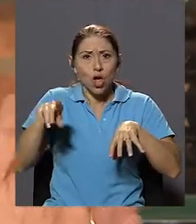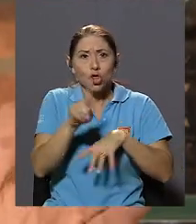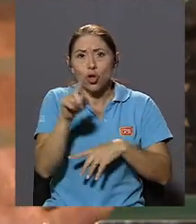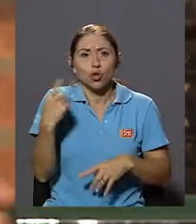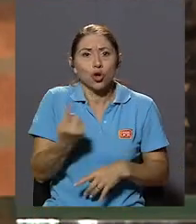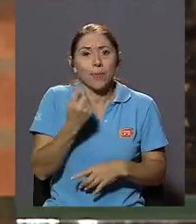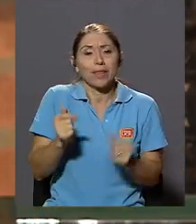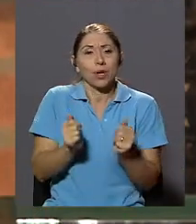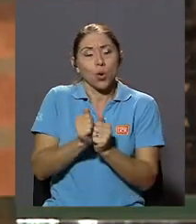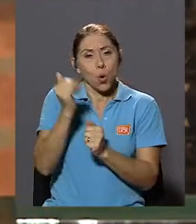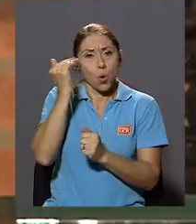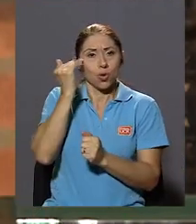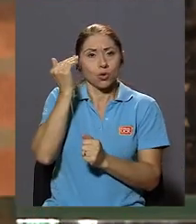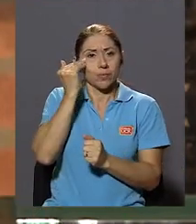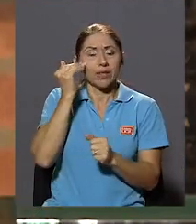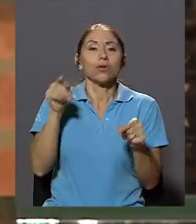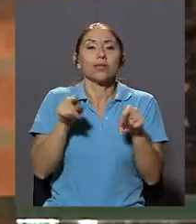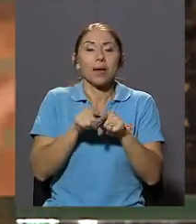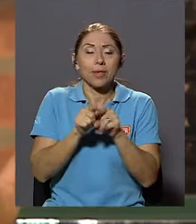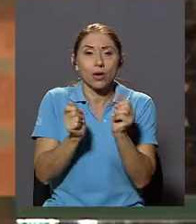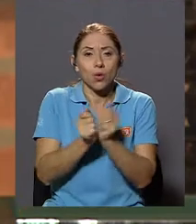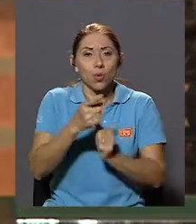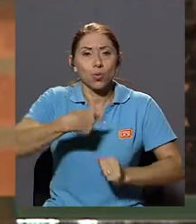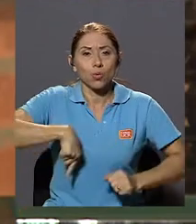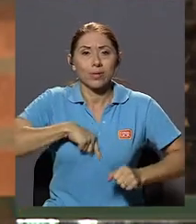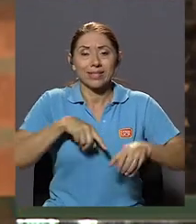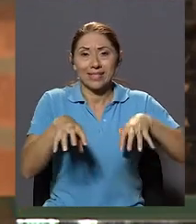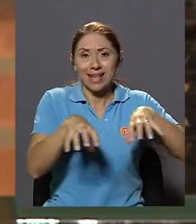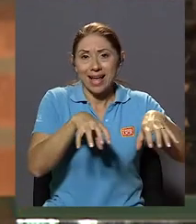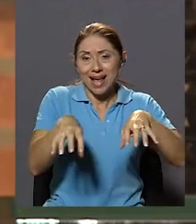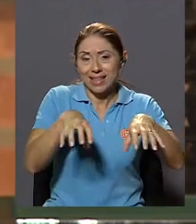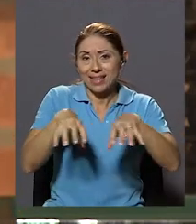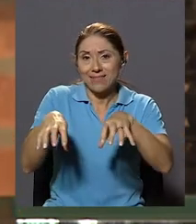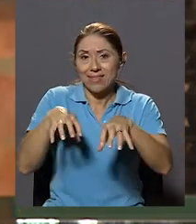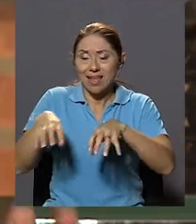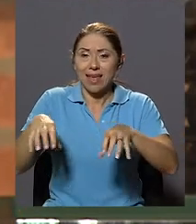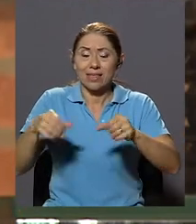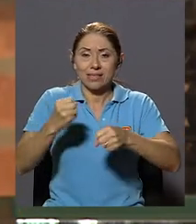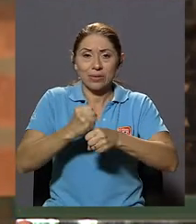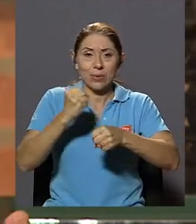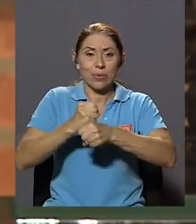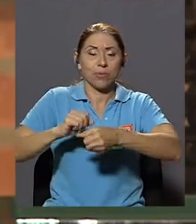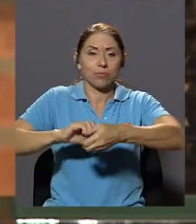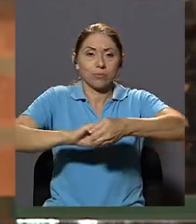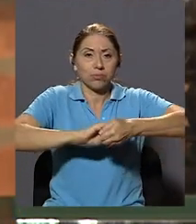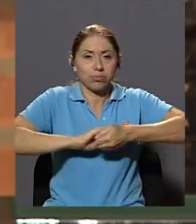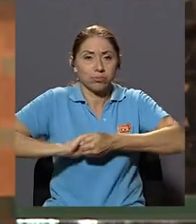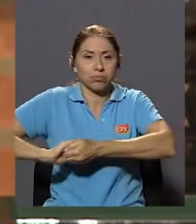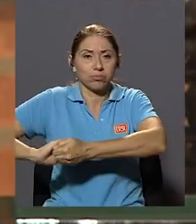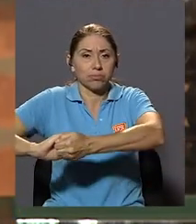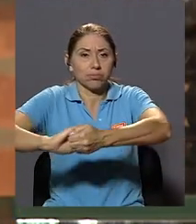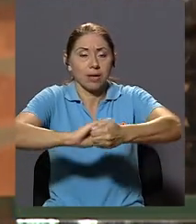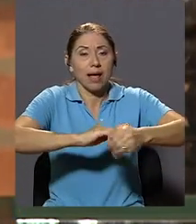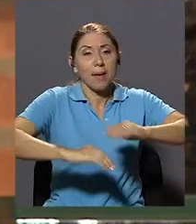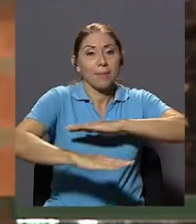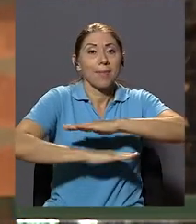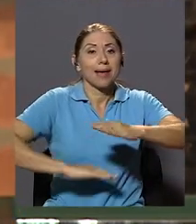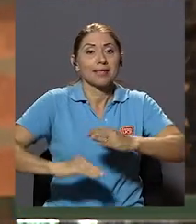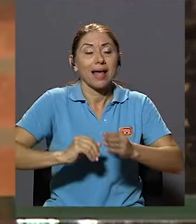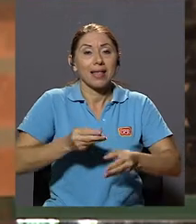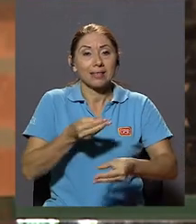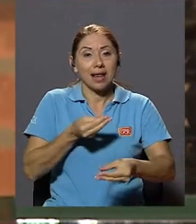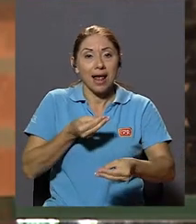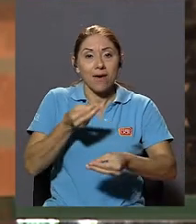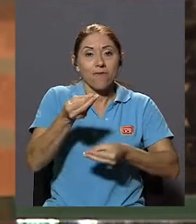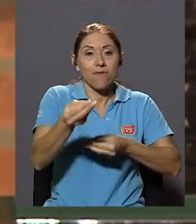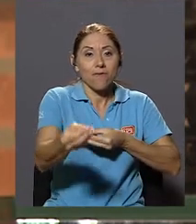Llevemos Nuestras actividades Y nuestras acciones Solidarias Basadas En la reciprocidad